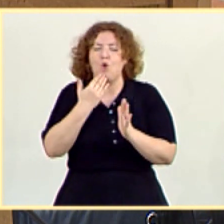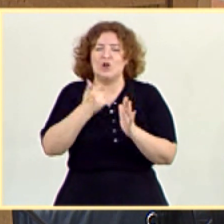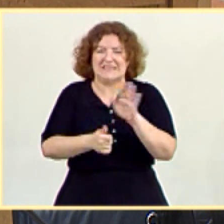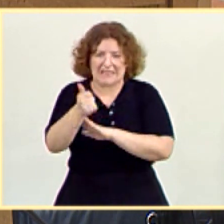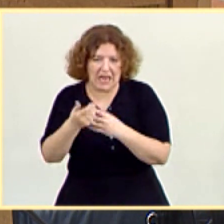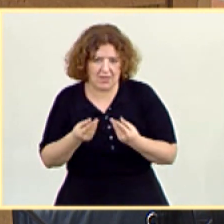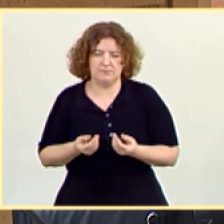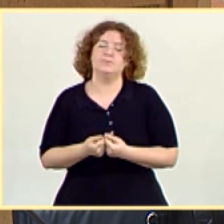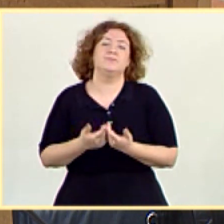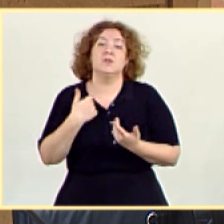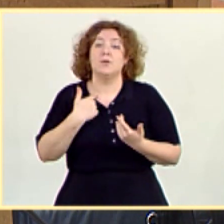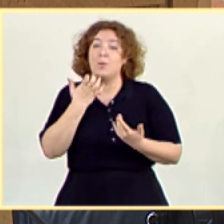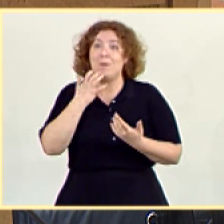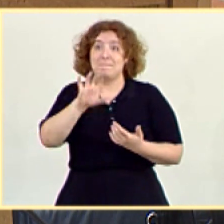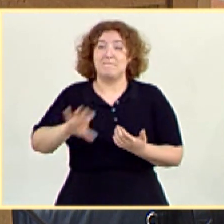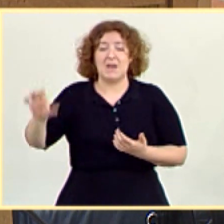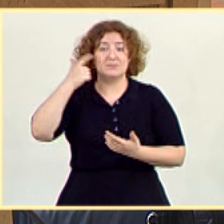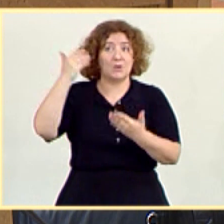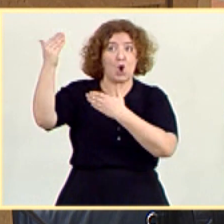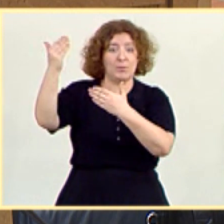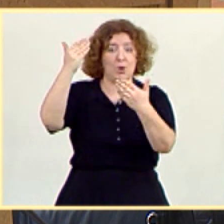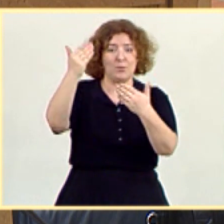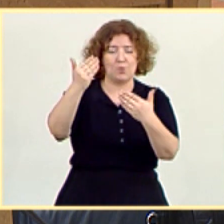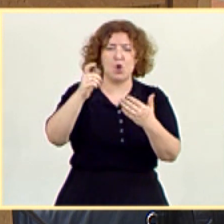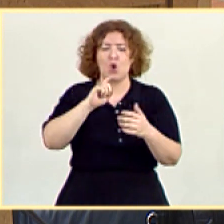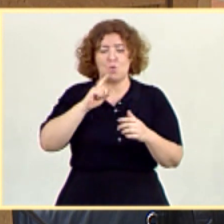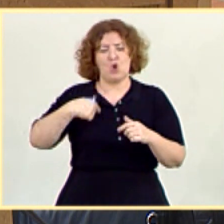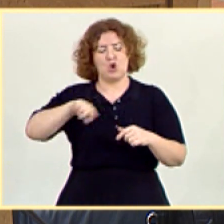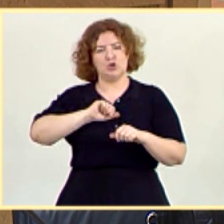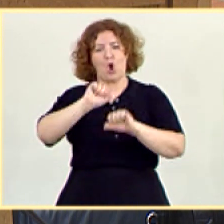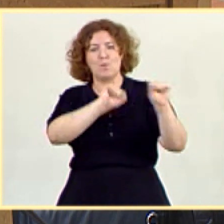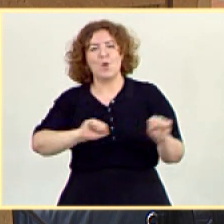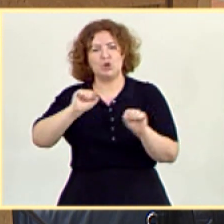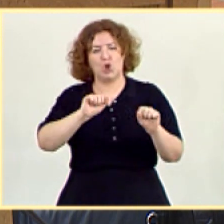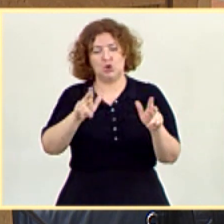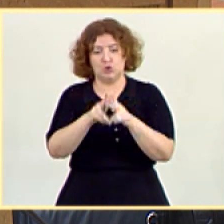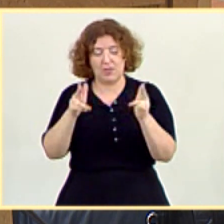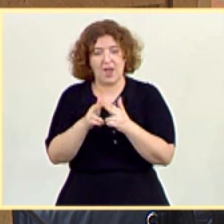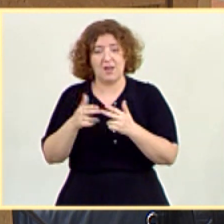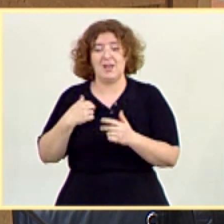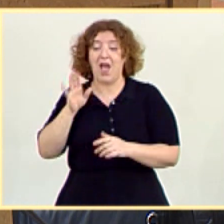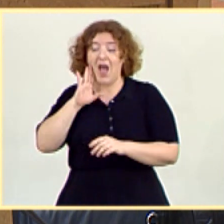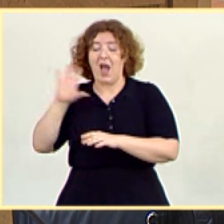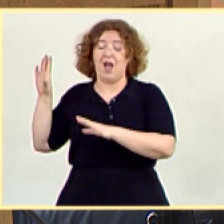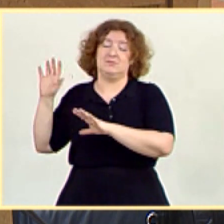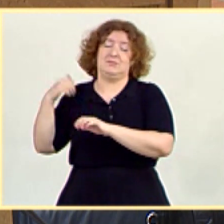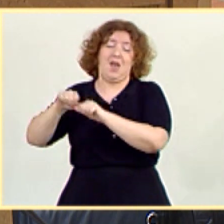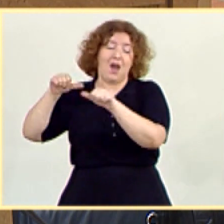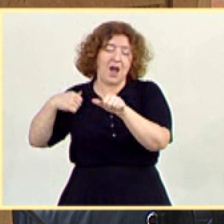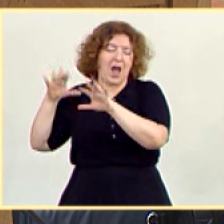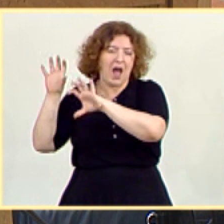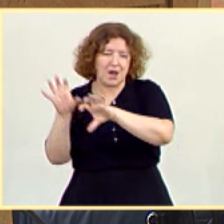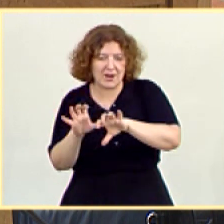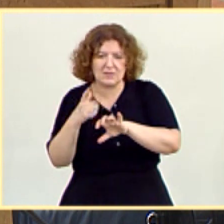lejanos aquí, comparemos el modelo de protección social, aprendamos de lo que tenemos, velemos y cuidemos el servicio público